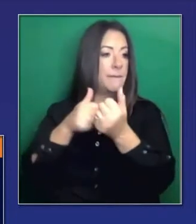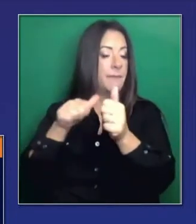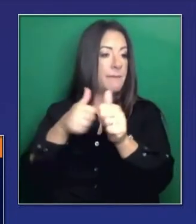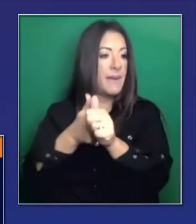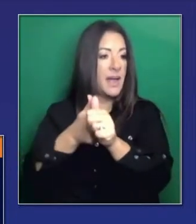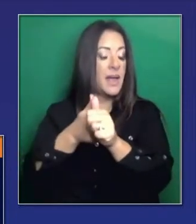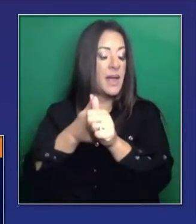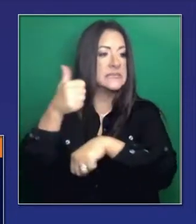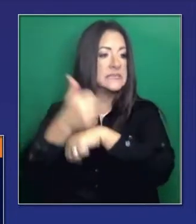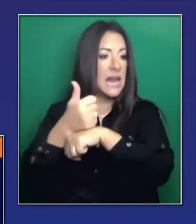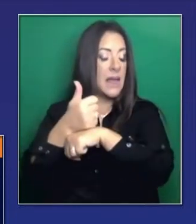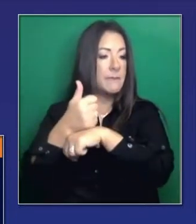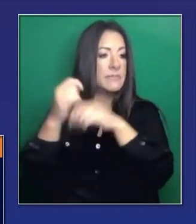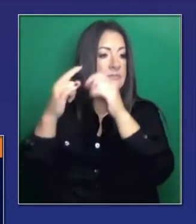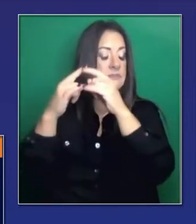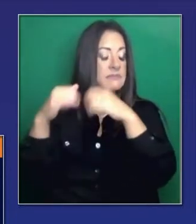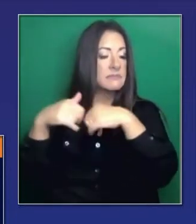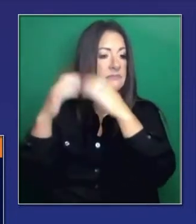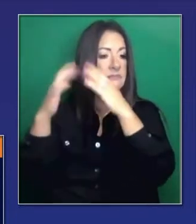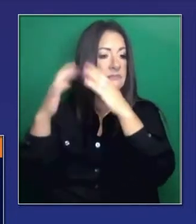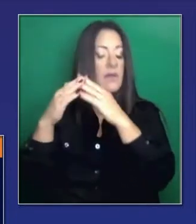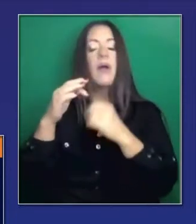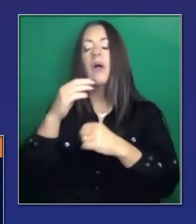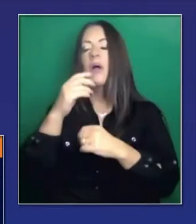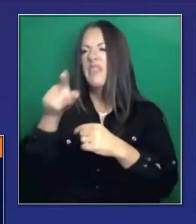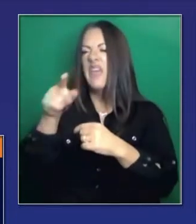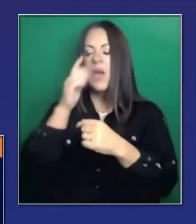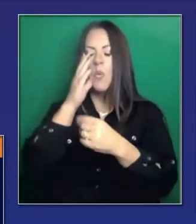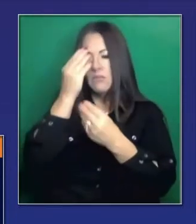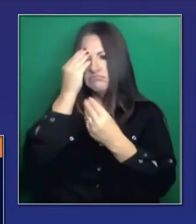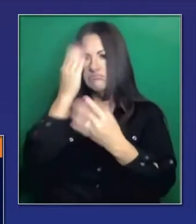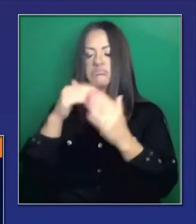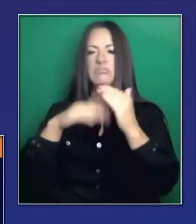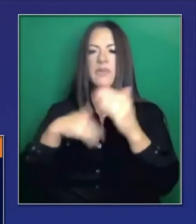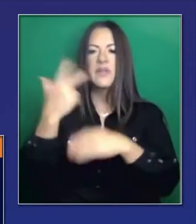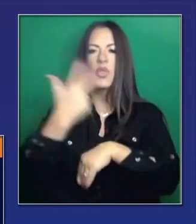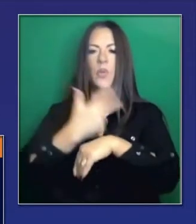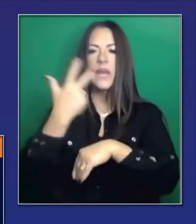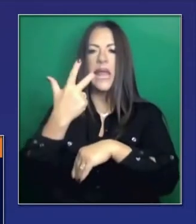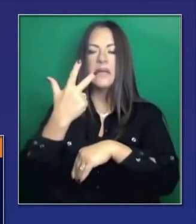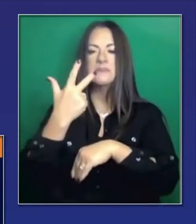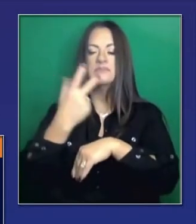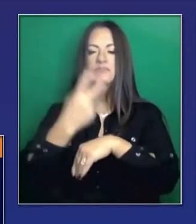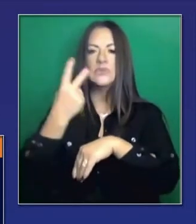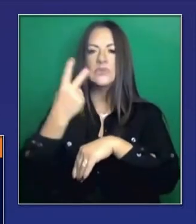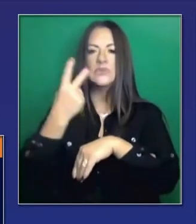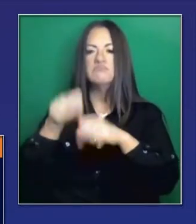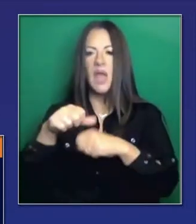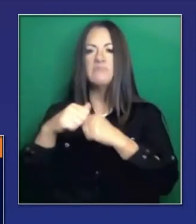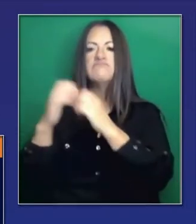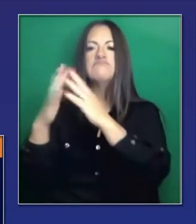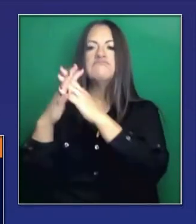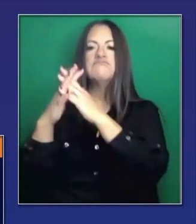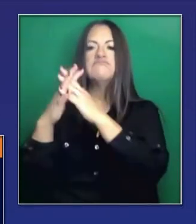cuarto día. Así que la capacidad de activar estos sitios es muy